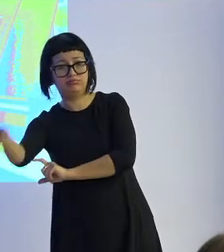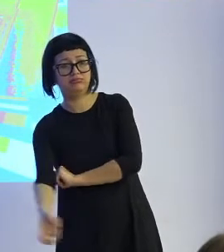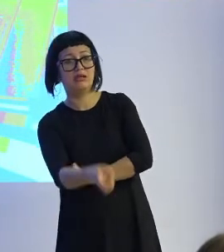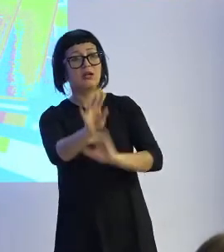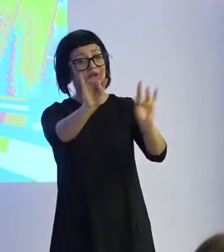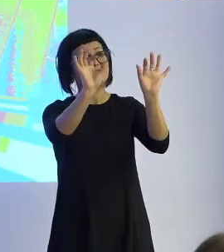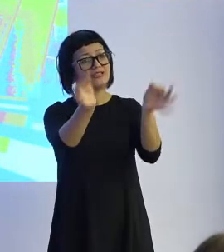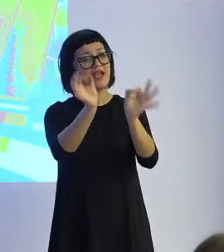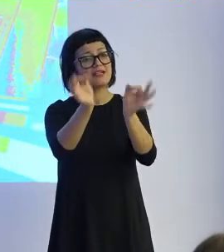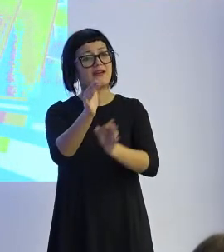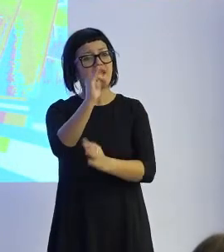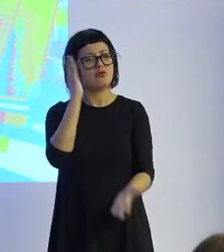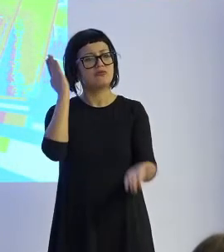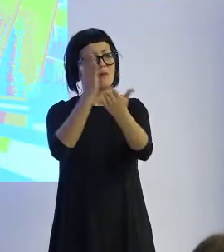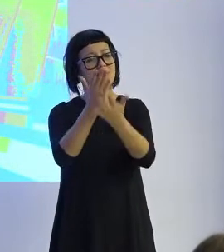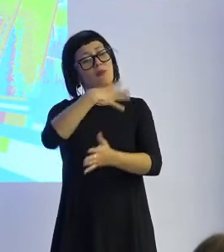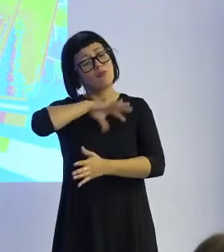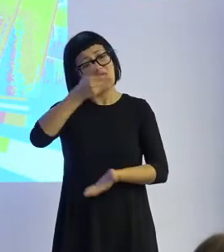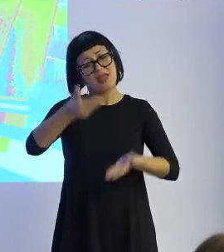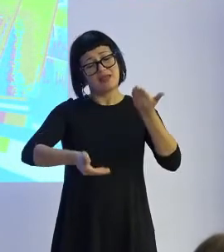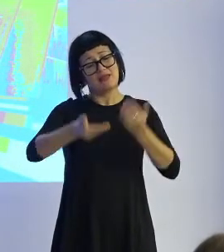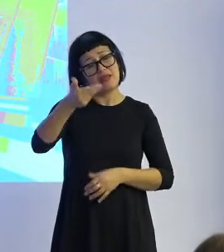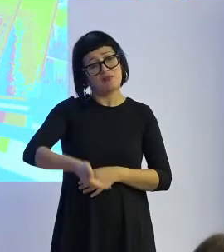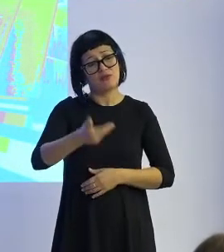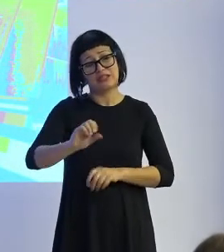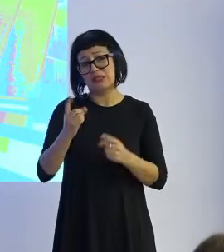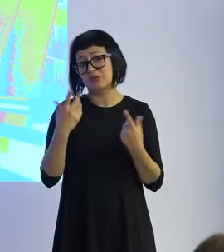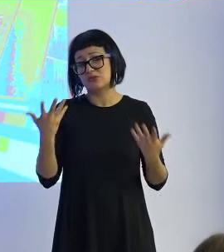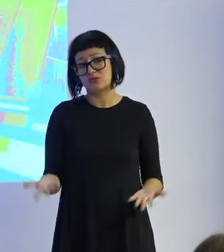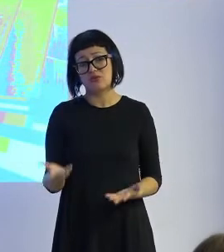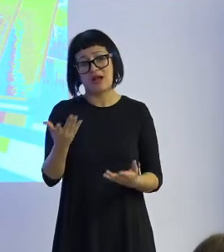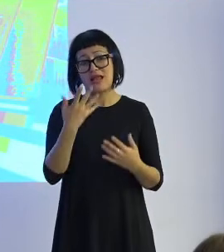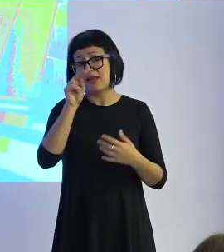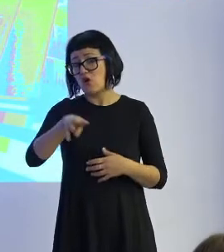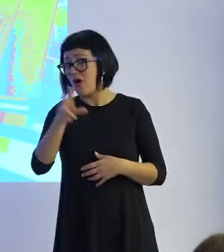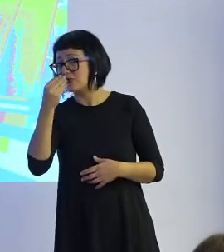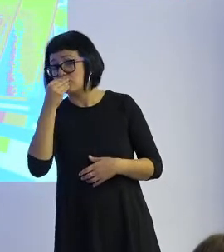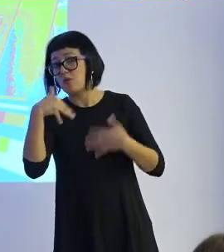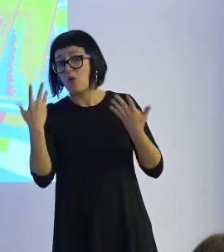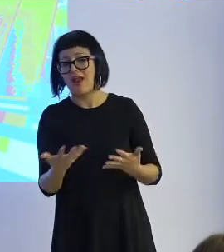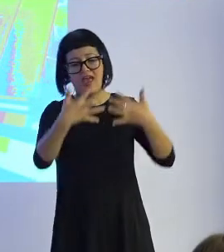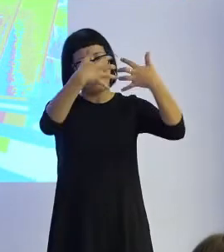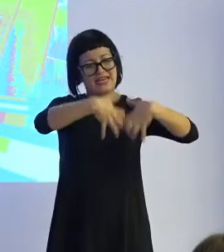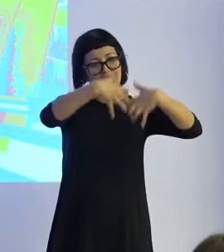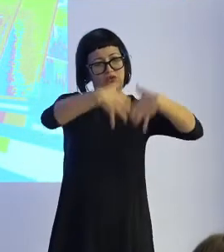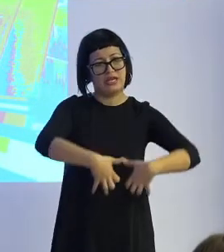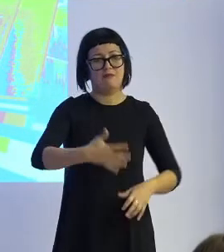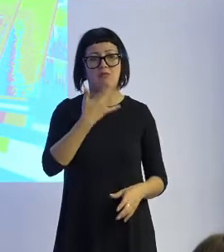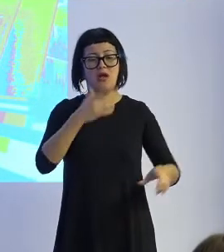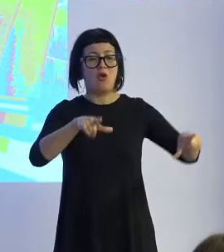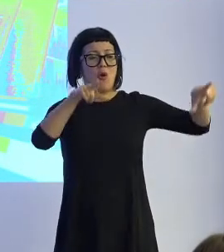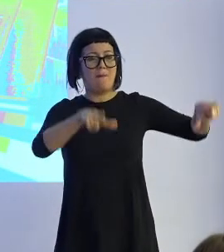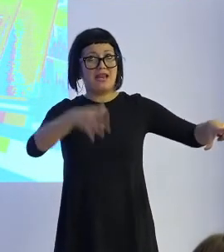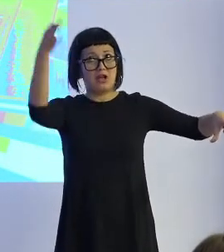es cierto que hay una parte tan o igual importante que es la de consumo que es toda la parte industrial por ejemplo hacemos paneles solares